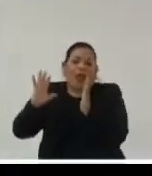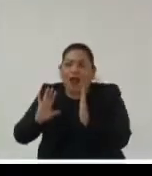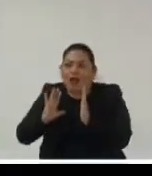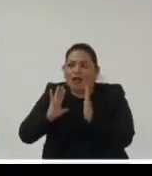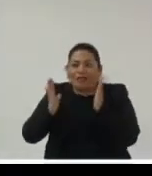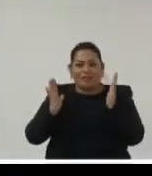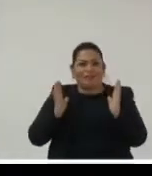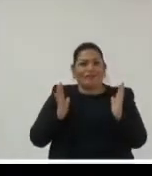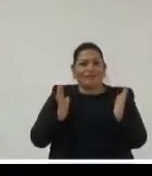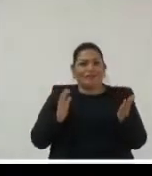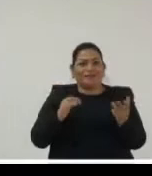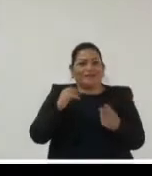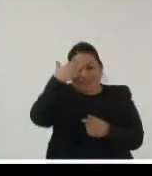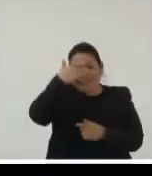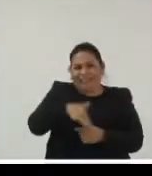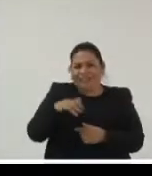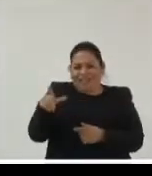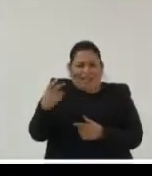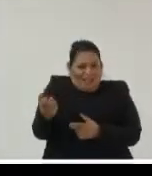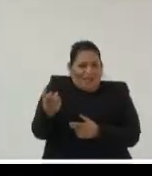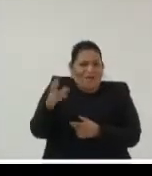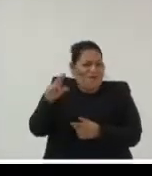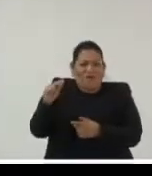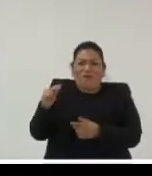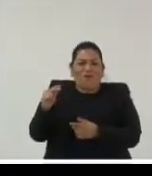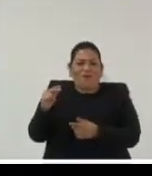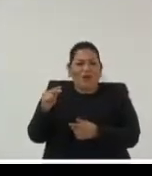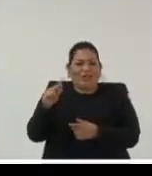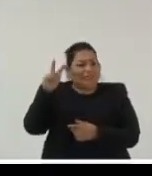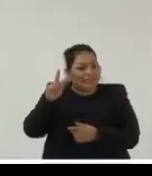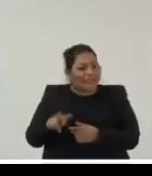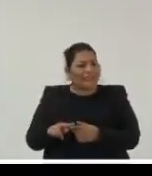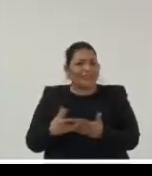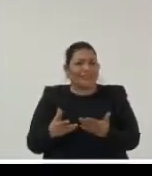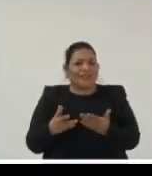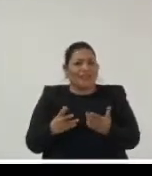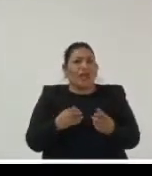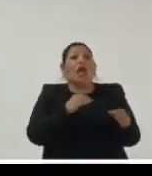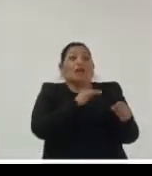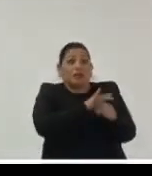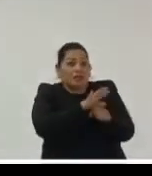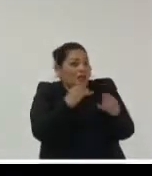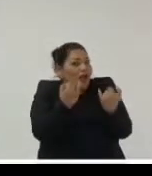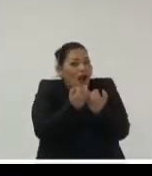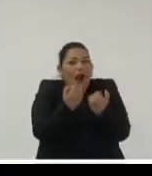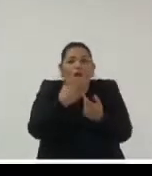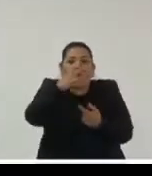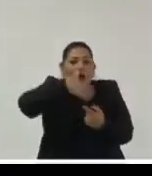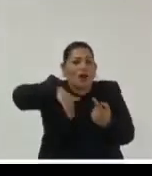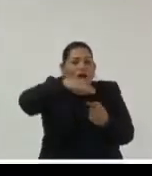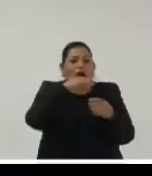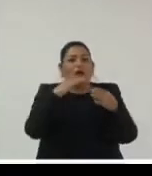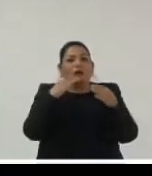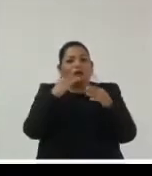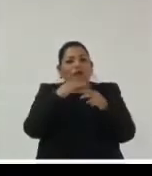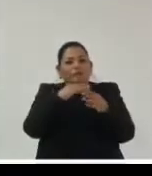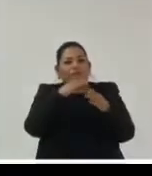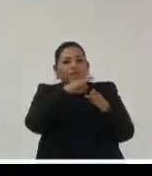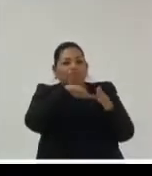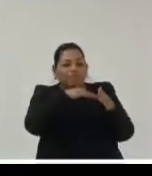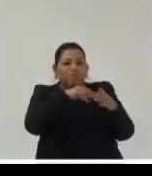que no es ninguno de esos y entonces qué información está llegando a la gente con qué nivel de curadoría